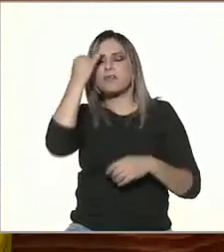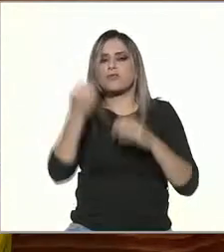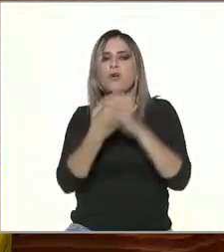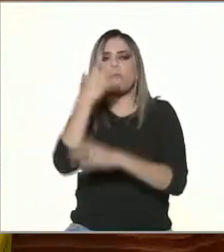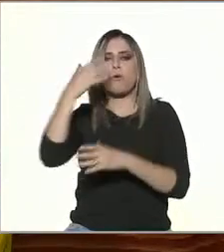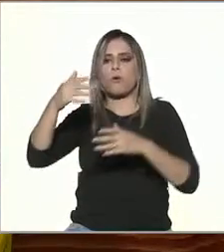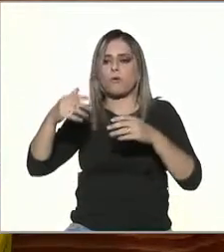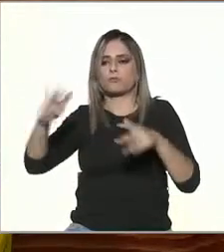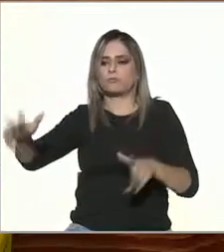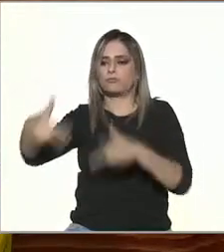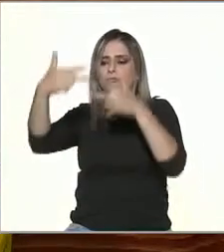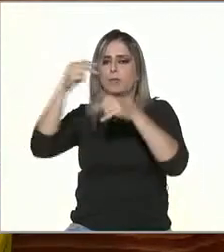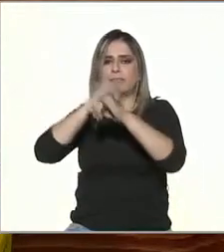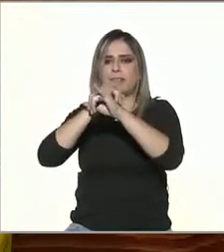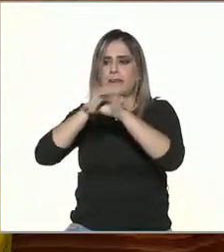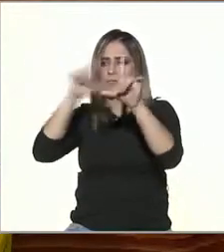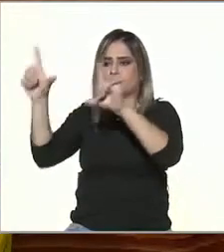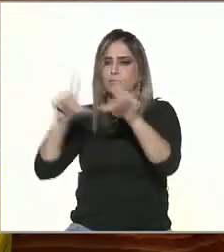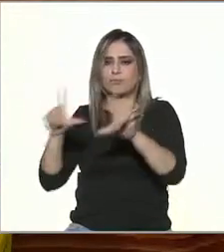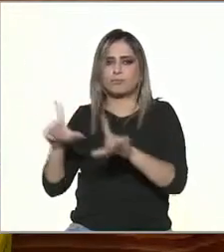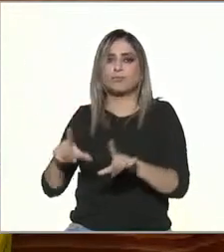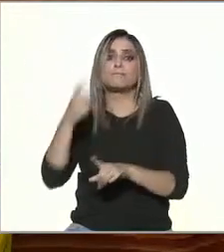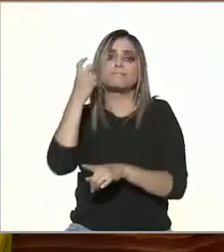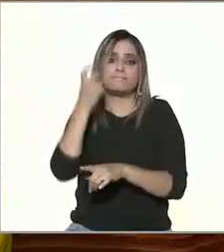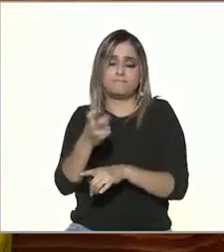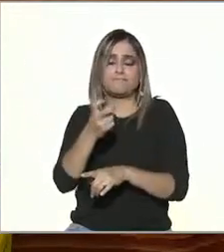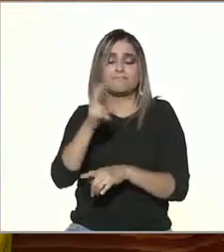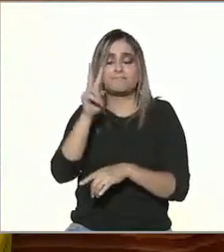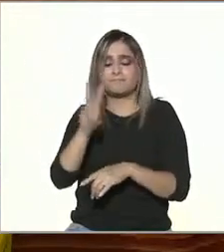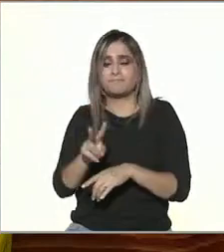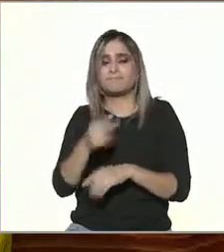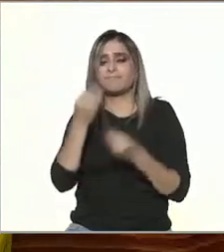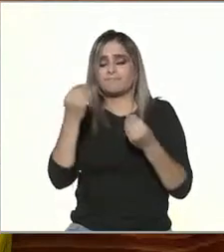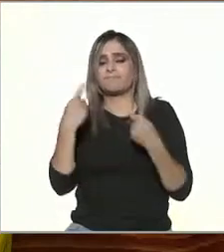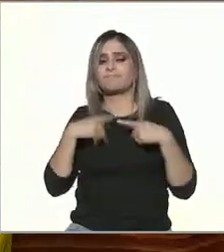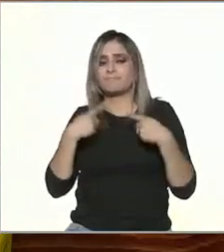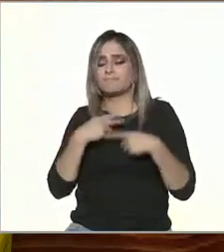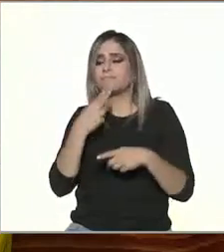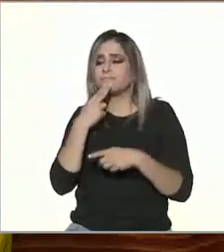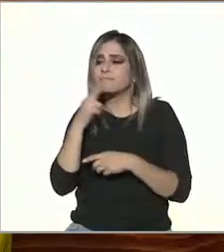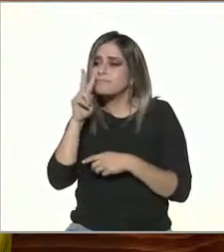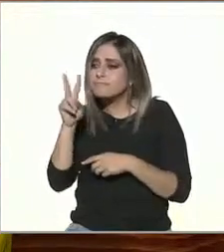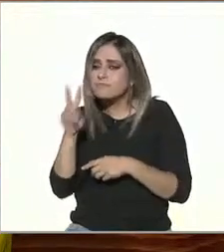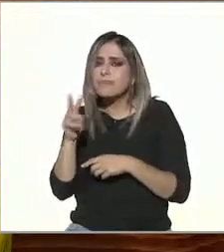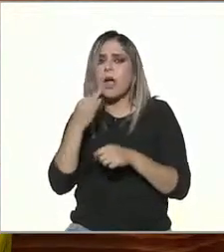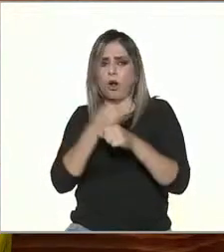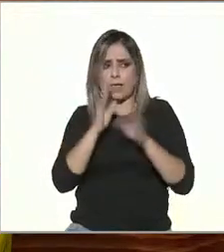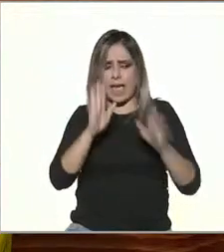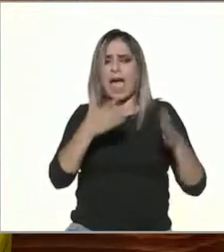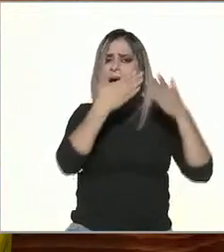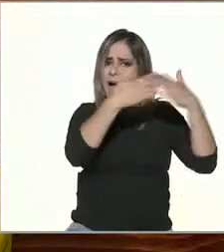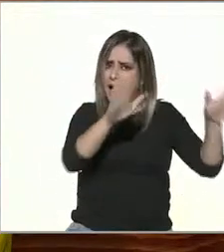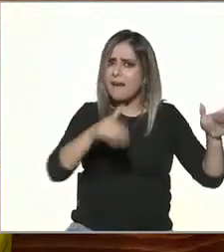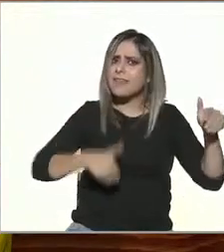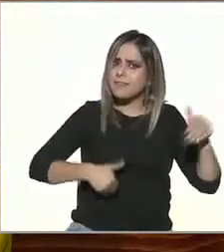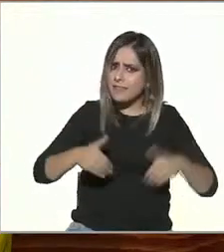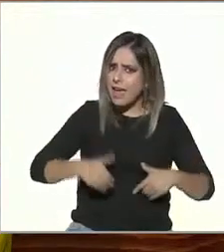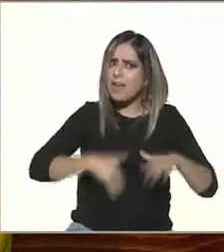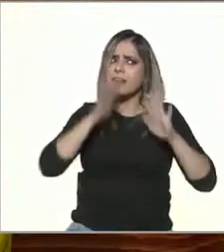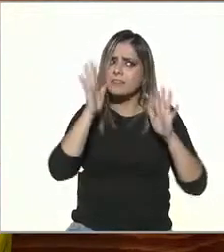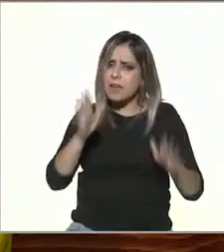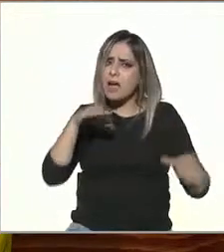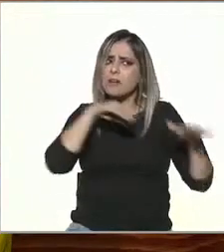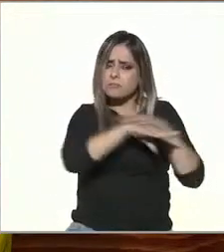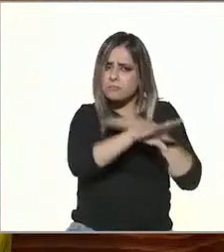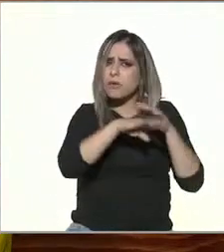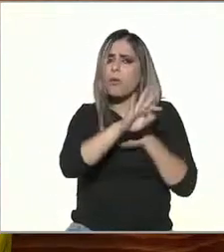algo ganó el teatro con la pandemia a través de las redes sociales fue público público que aún cuando los teatros están reabiertos que aún cuando ha regresado poco a poco